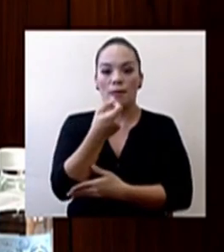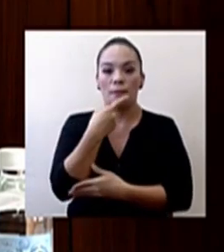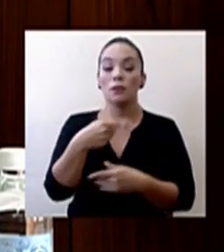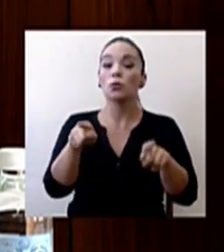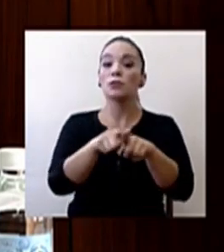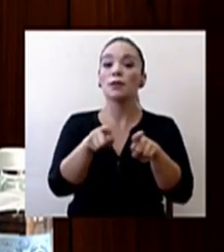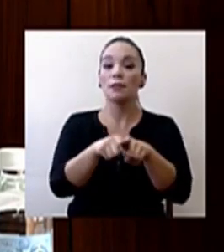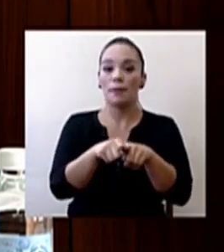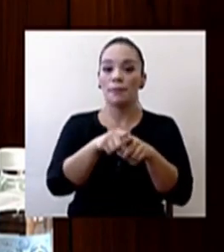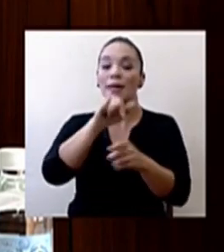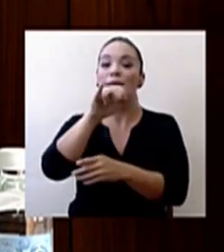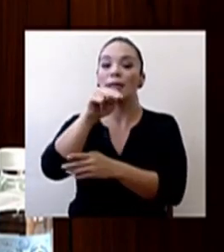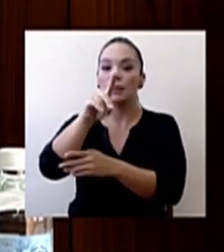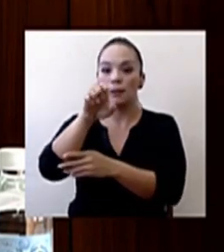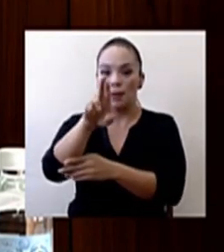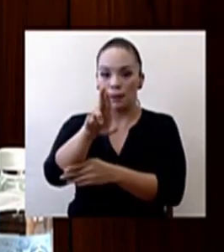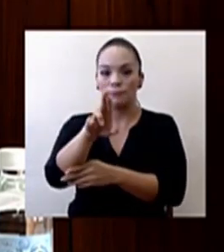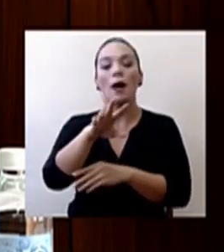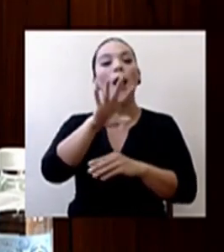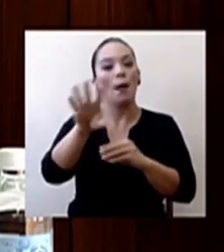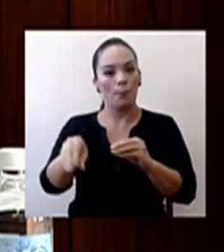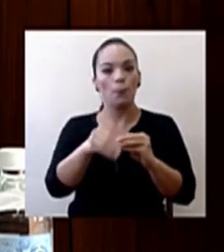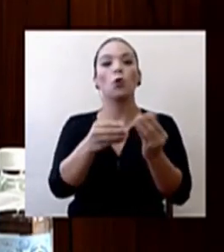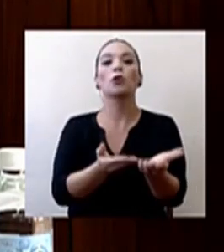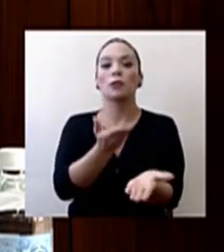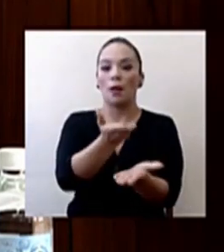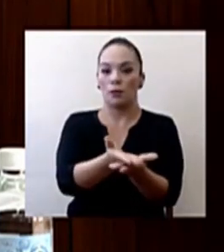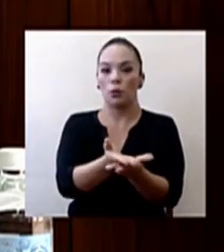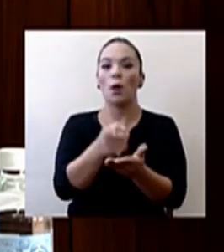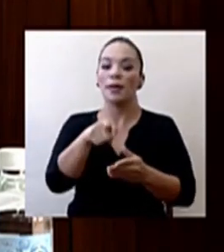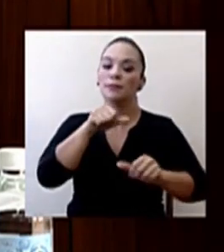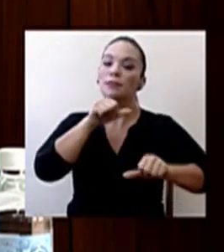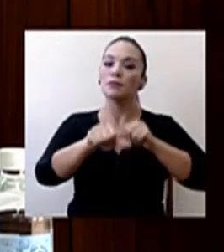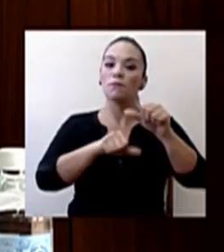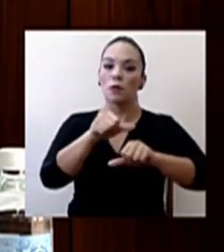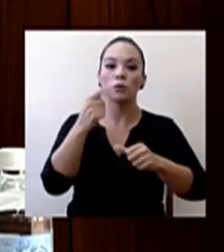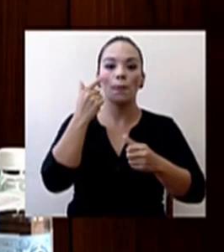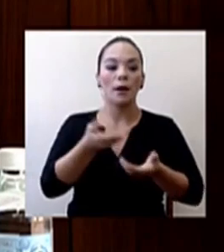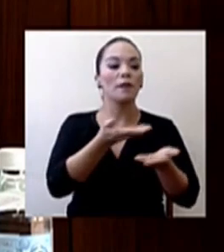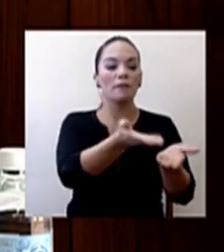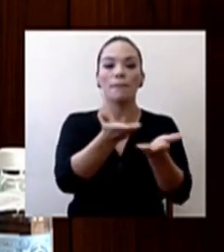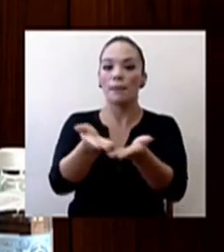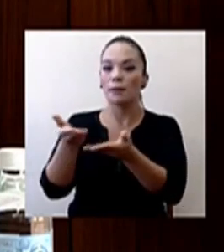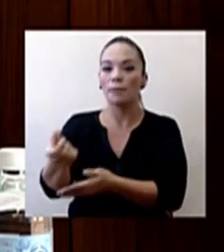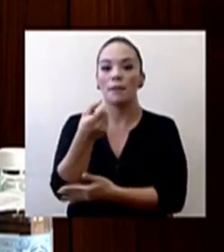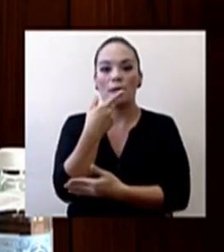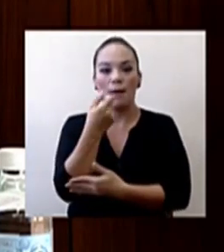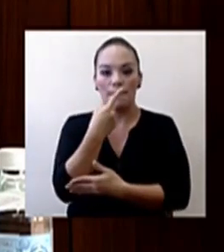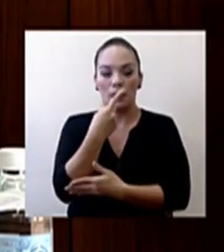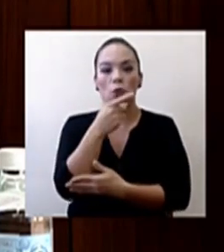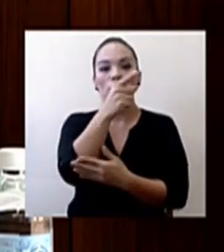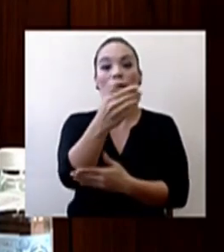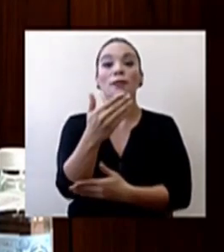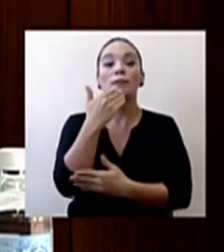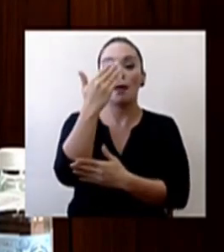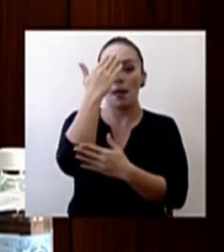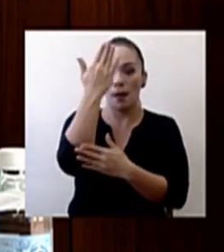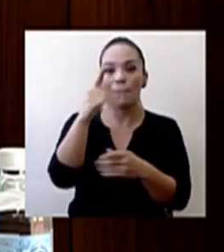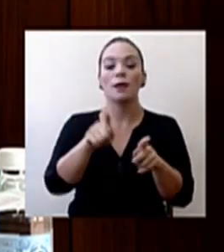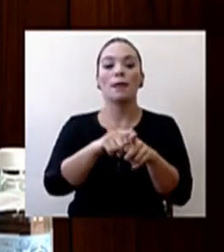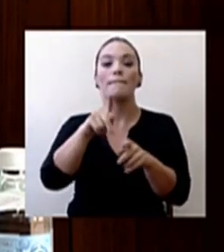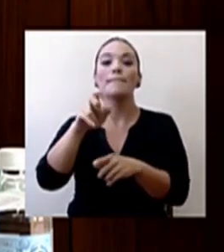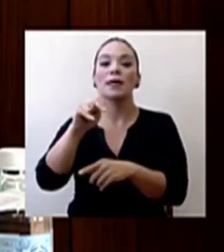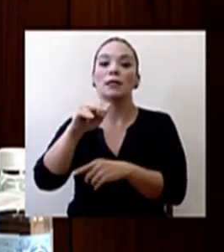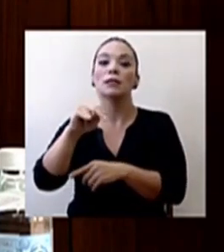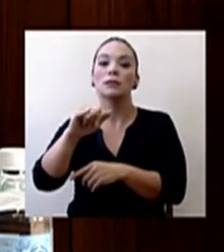también INDER está aportando en este esfuerzo por repartir medicamentos en Talamanca y la península.